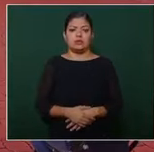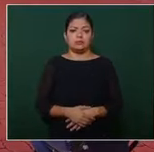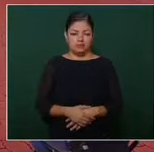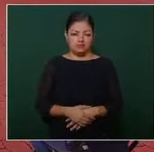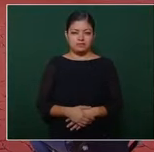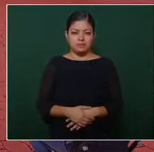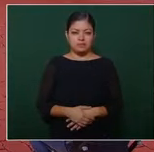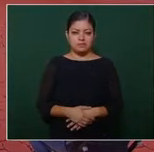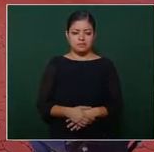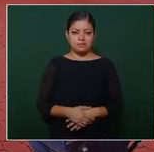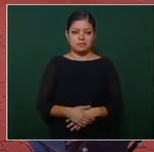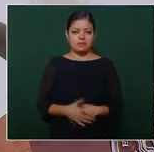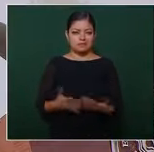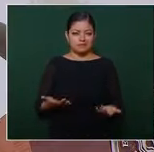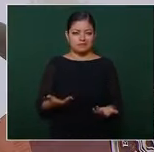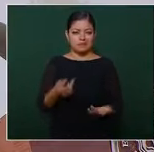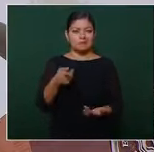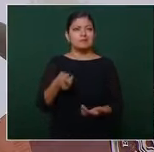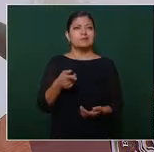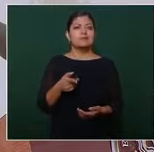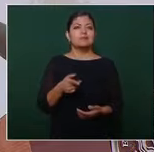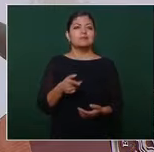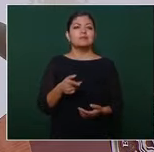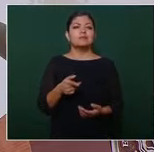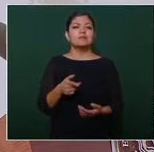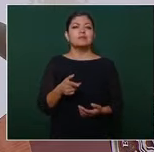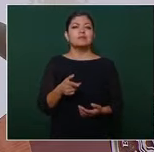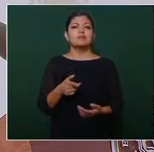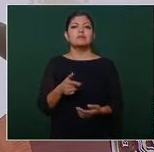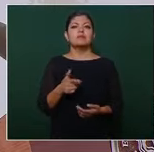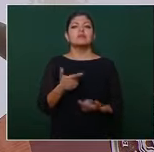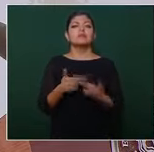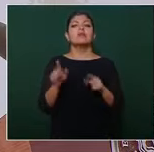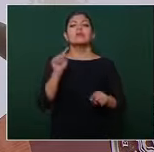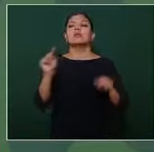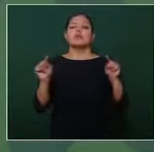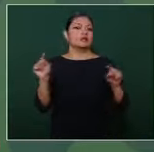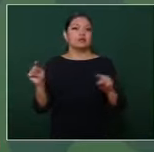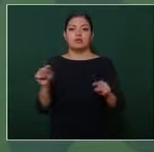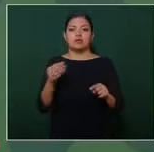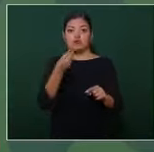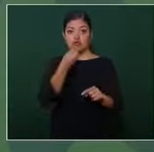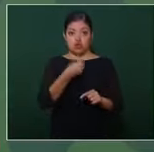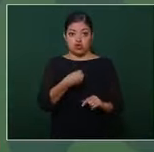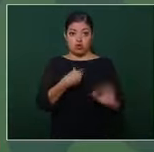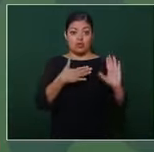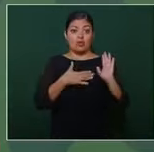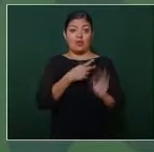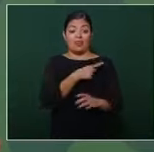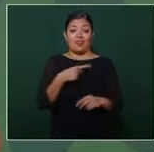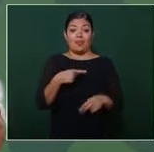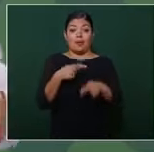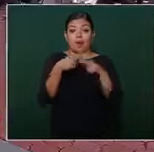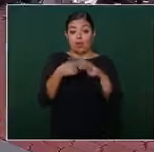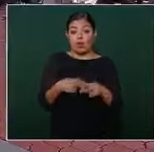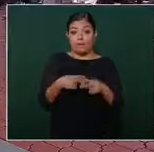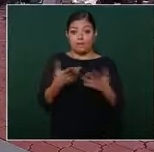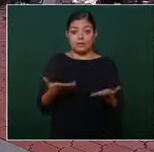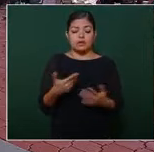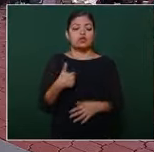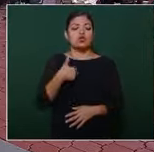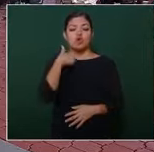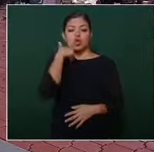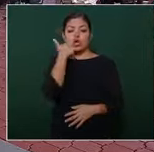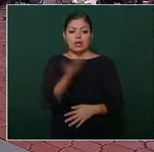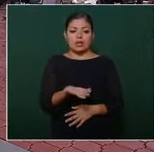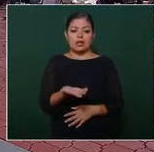ya no es así los compromisos se cumplen y me gustaría